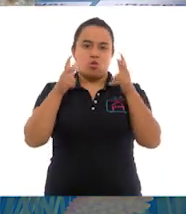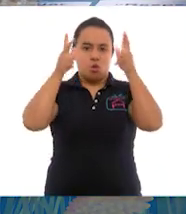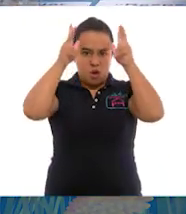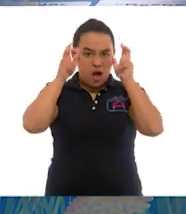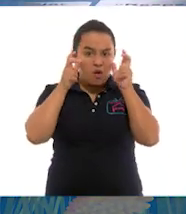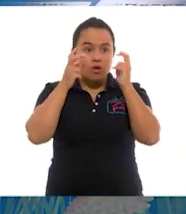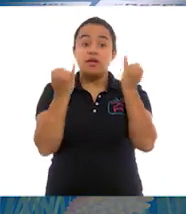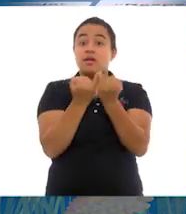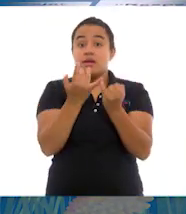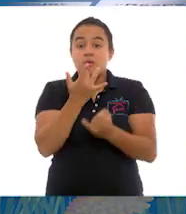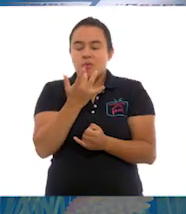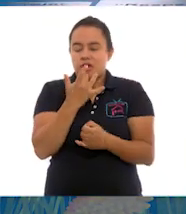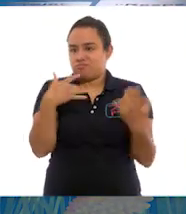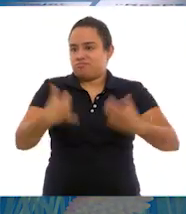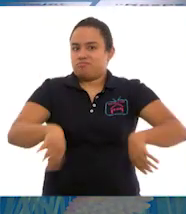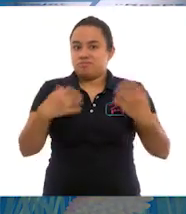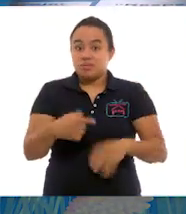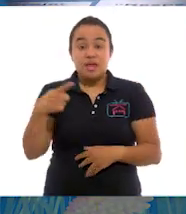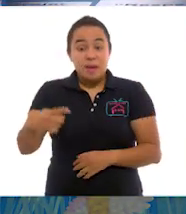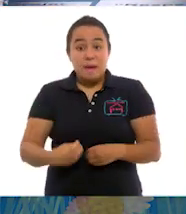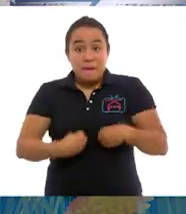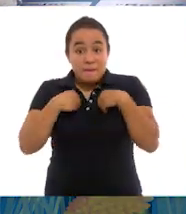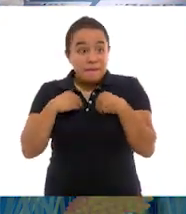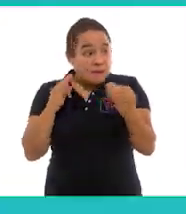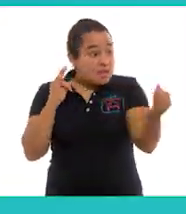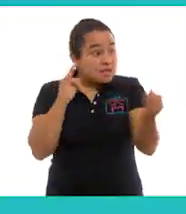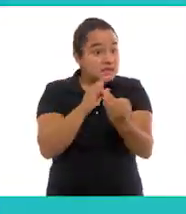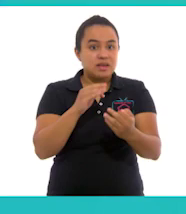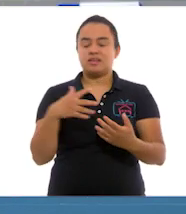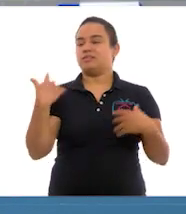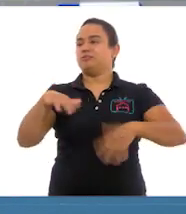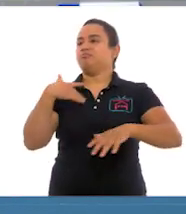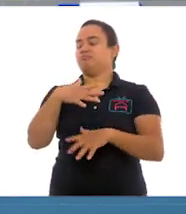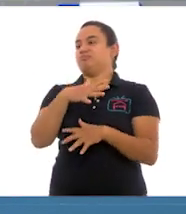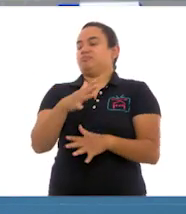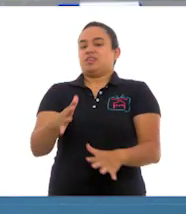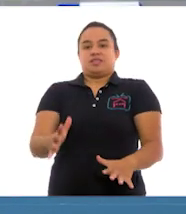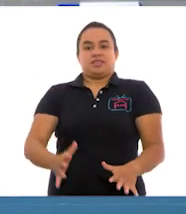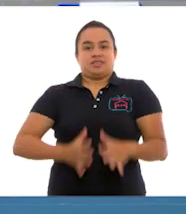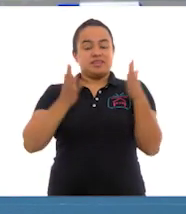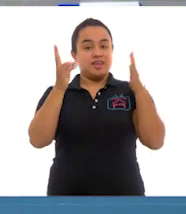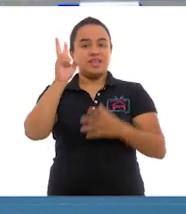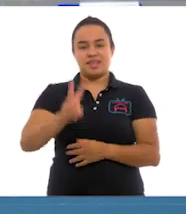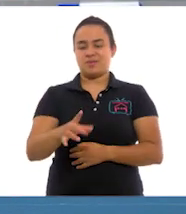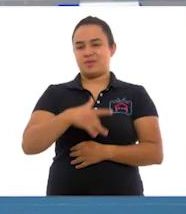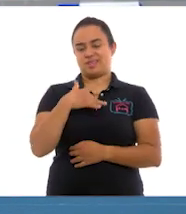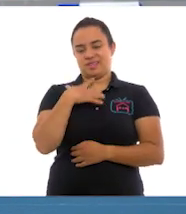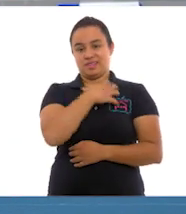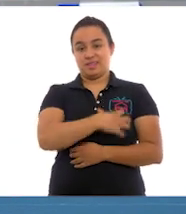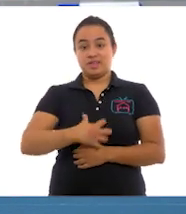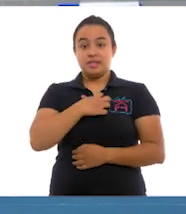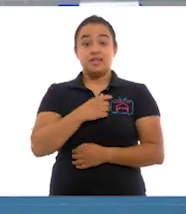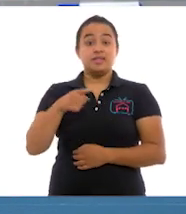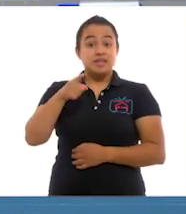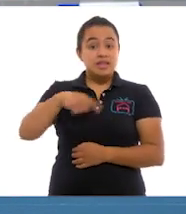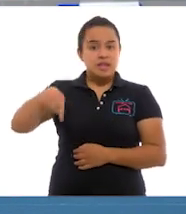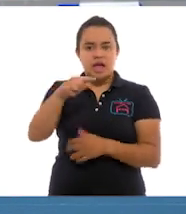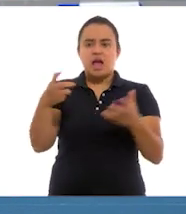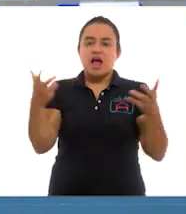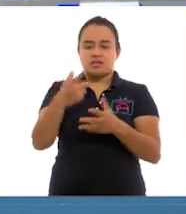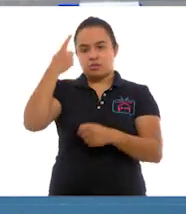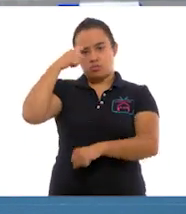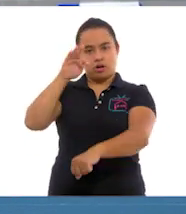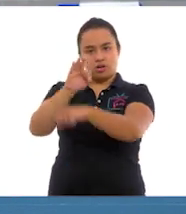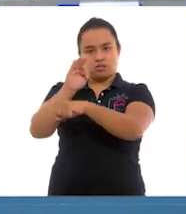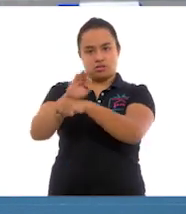De verdad estoy fascinada de saber que vive cerca de esa reserva. Me alegra mucho escuchar que se están llevando acciones para